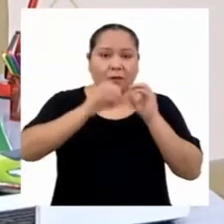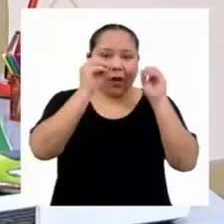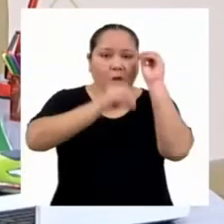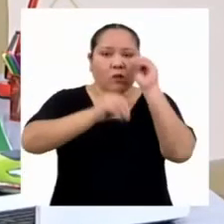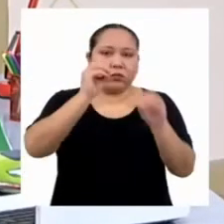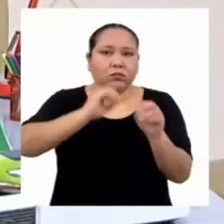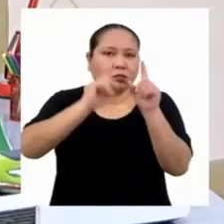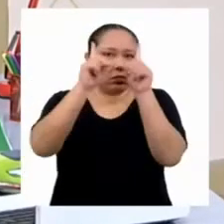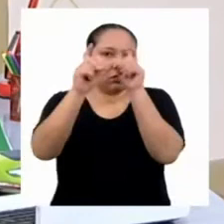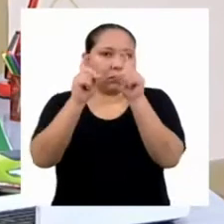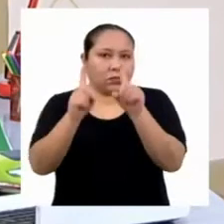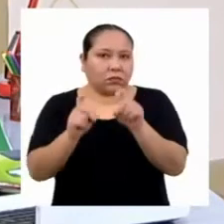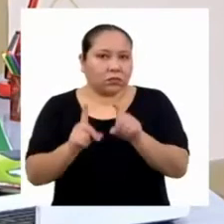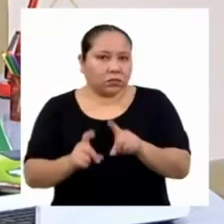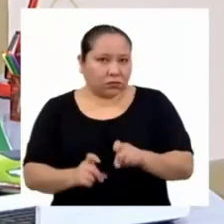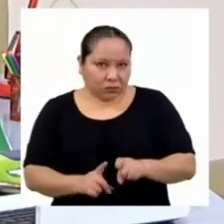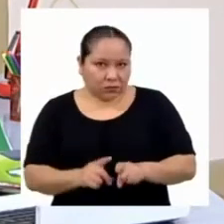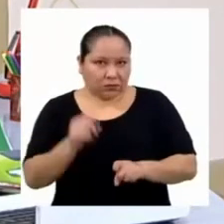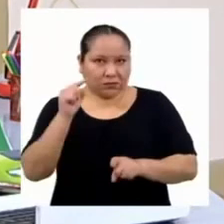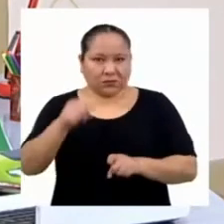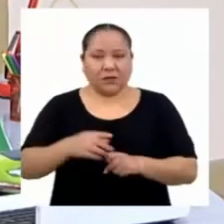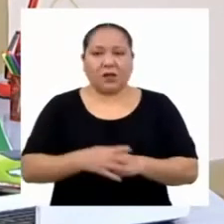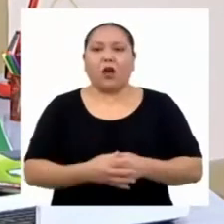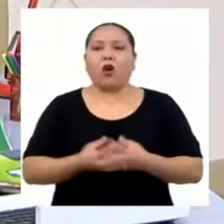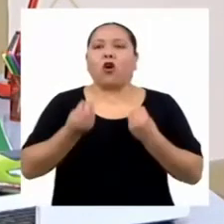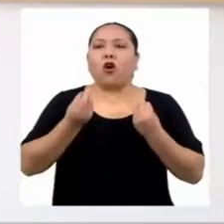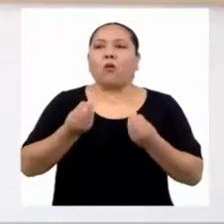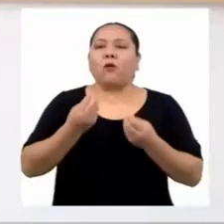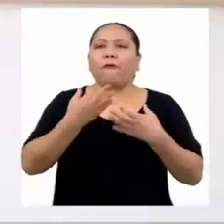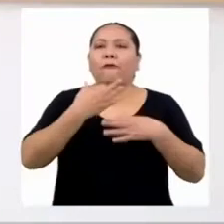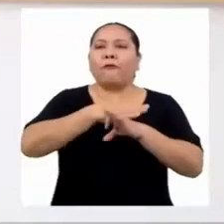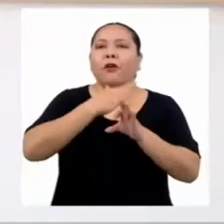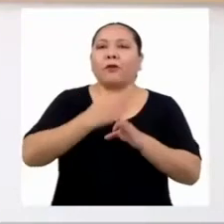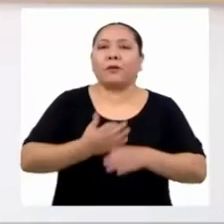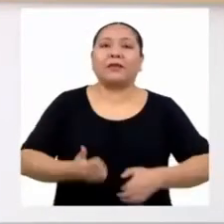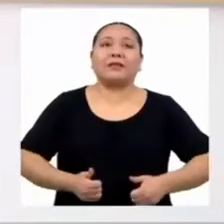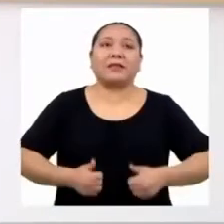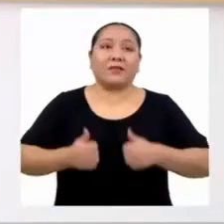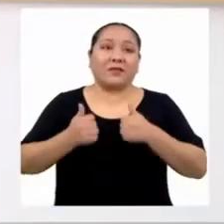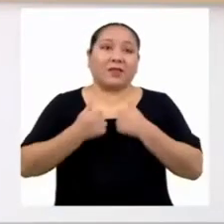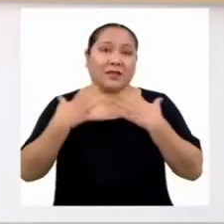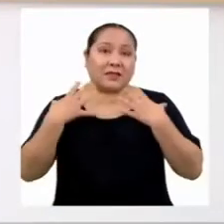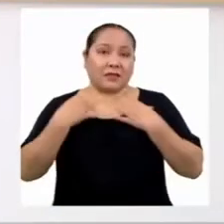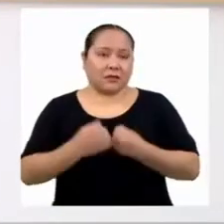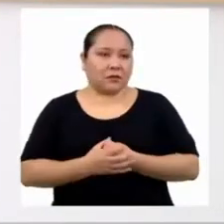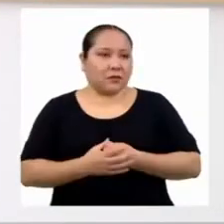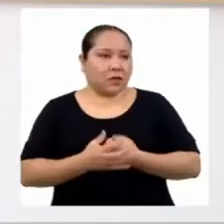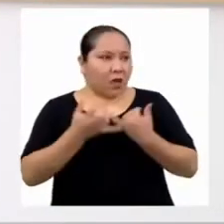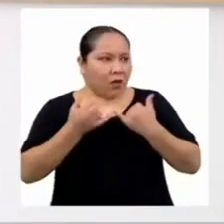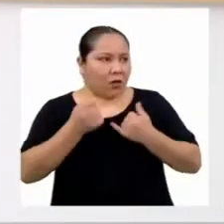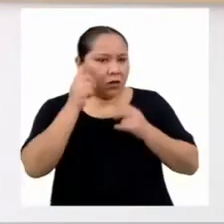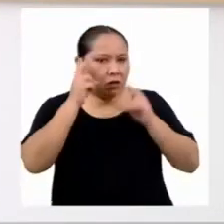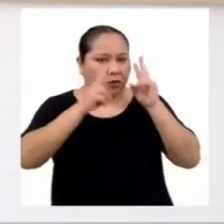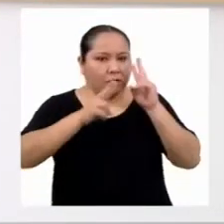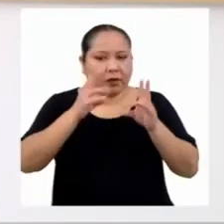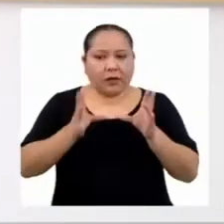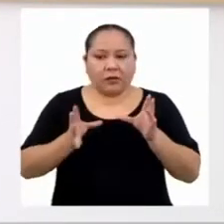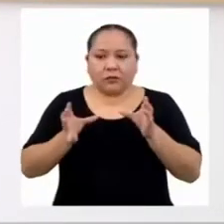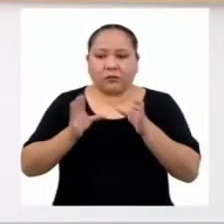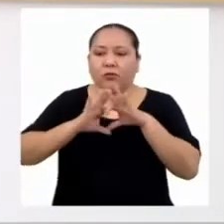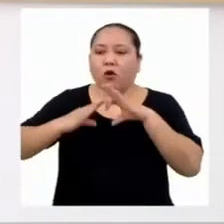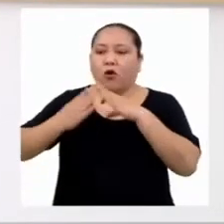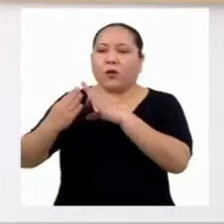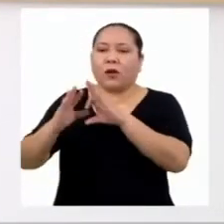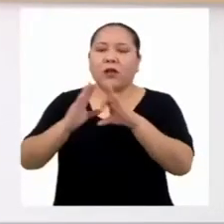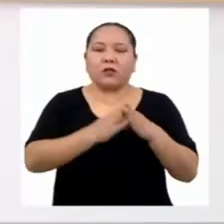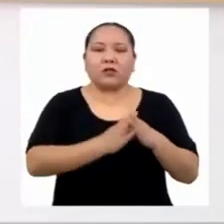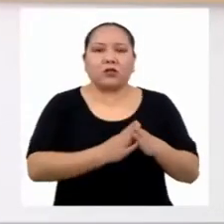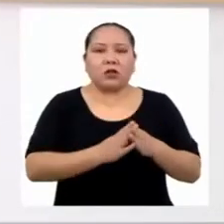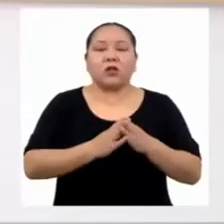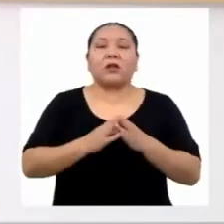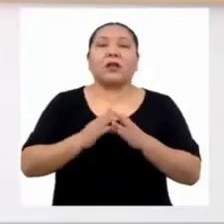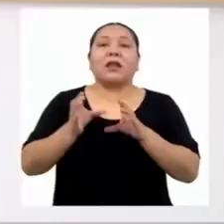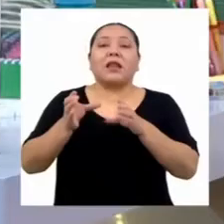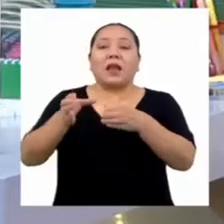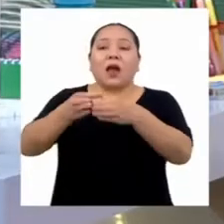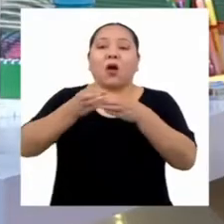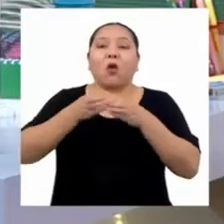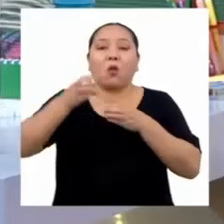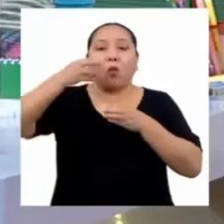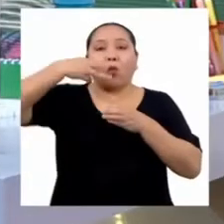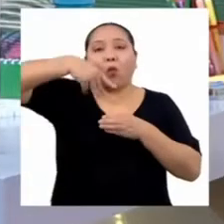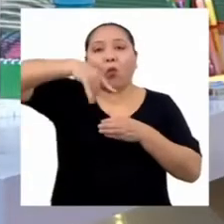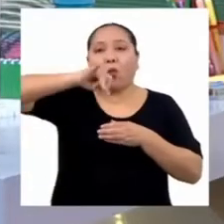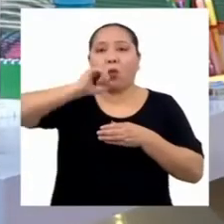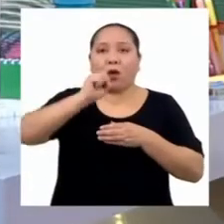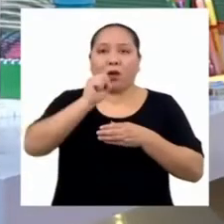preguntas de nuestra encuesta sobre hábitos de vida saludable. Es hora de determinar tu población y la muestra a la cual aplicarás la encuesta.